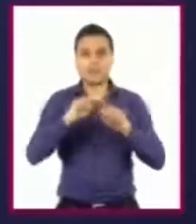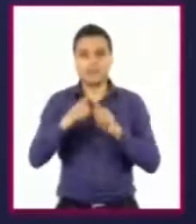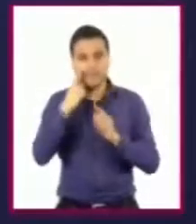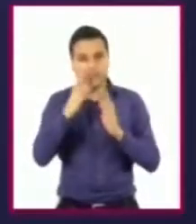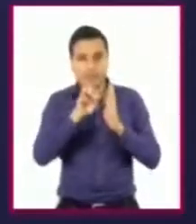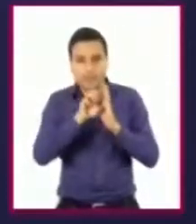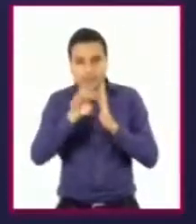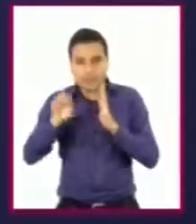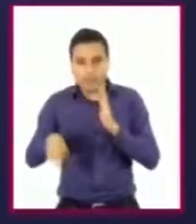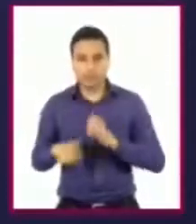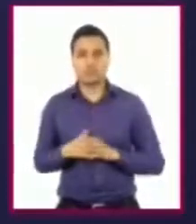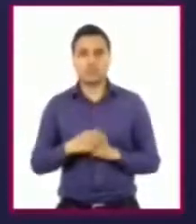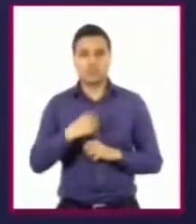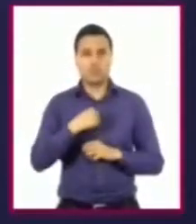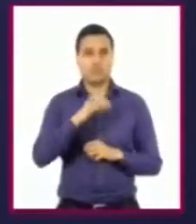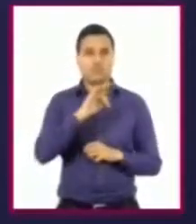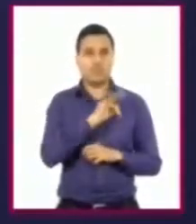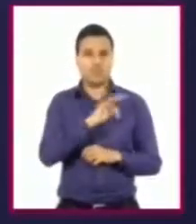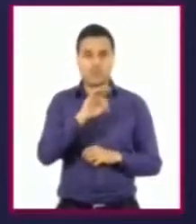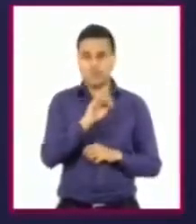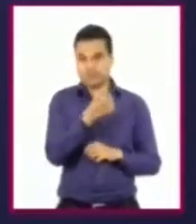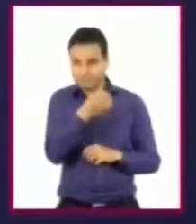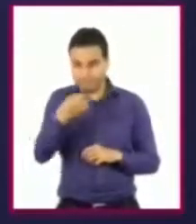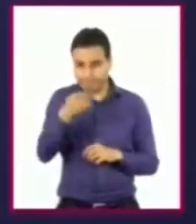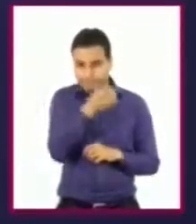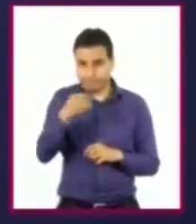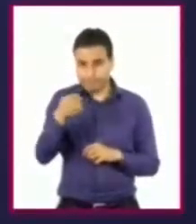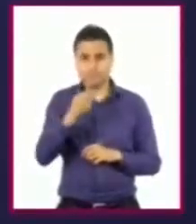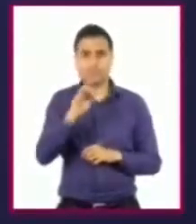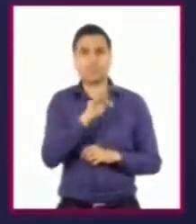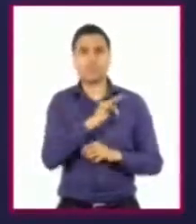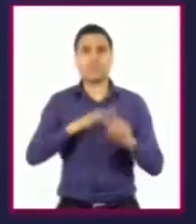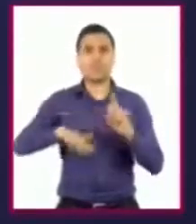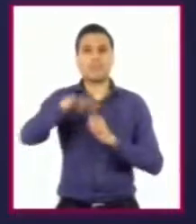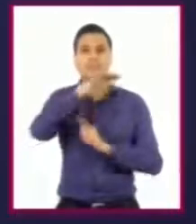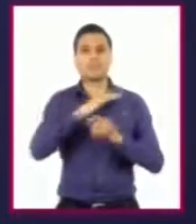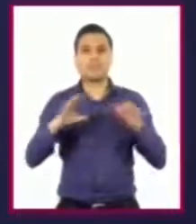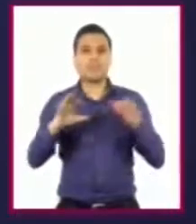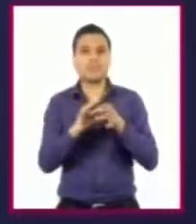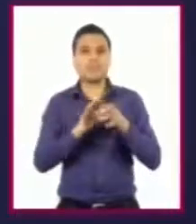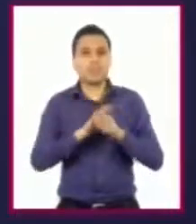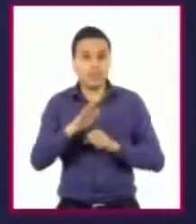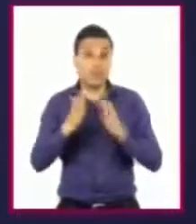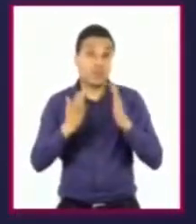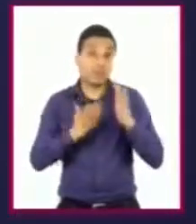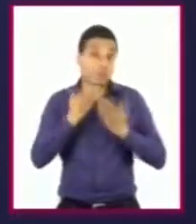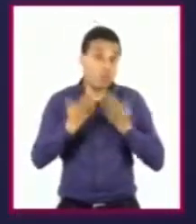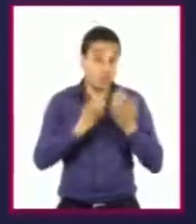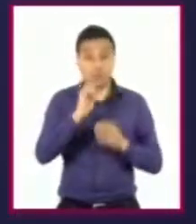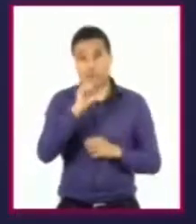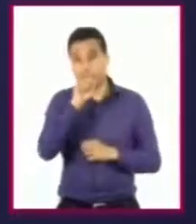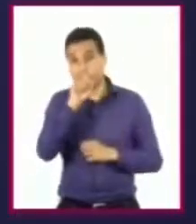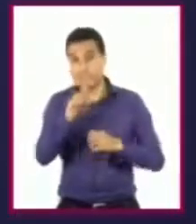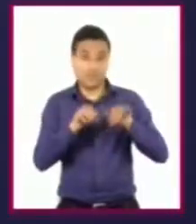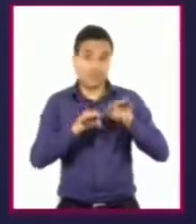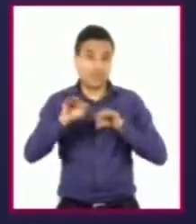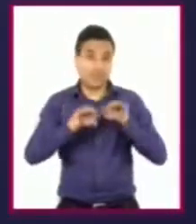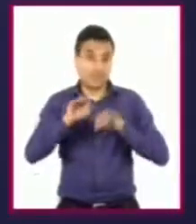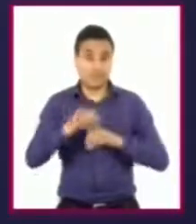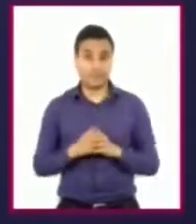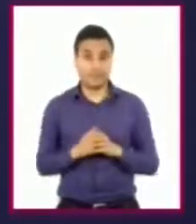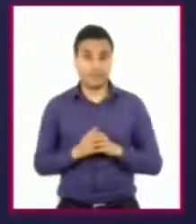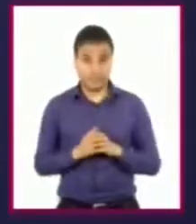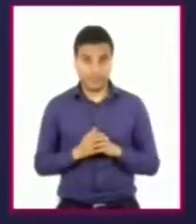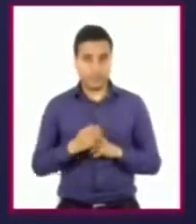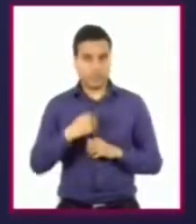la capacidad de organización podemos aplicarla tanto en el estudio como en el trabajo, porque esta